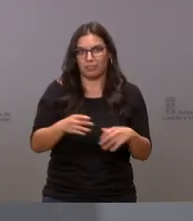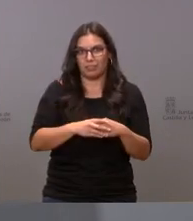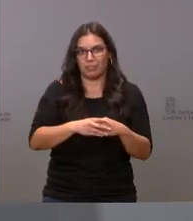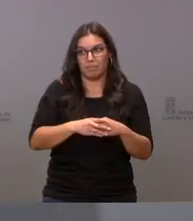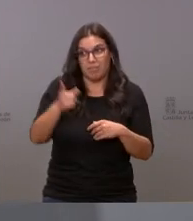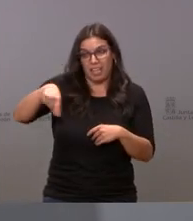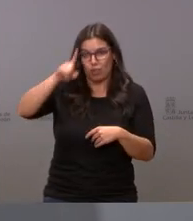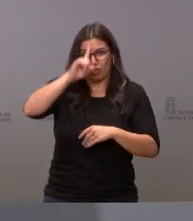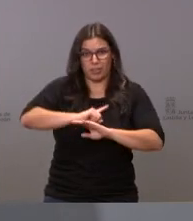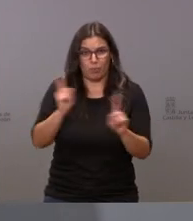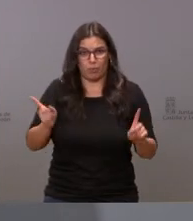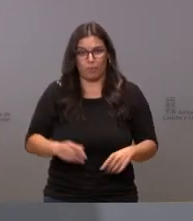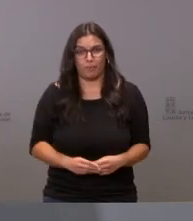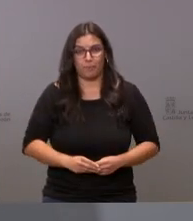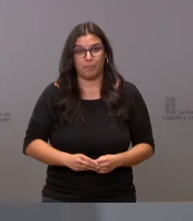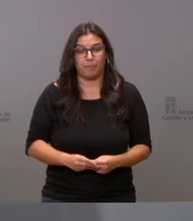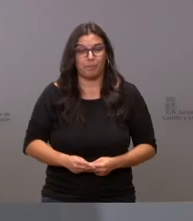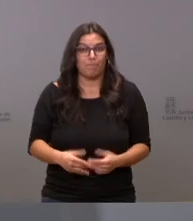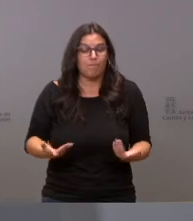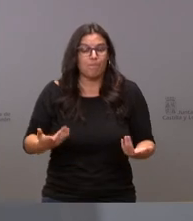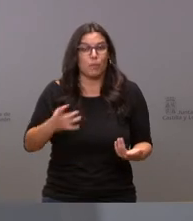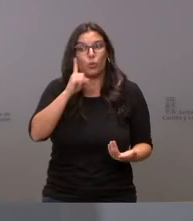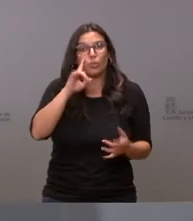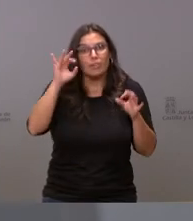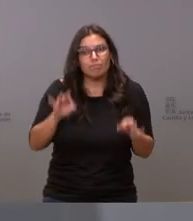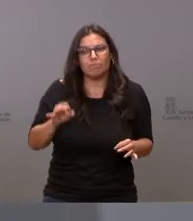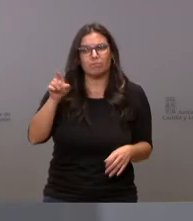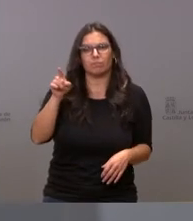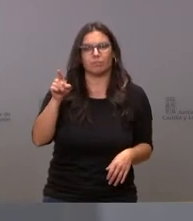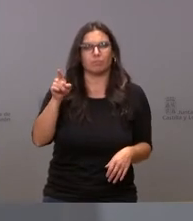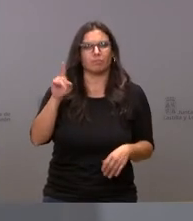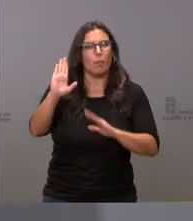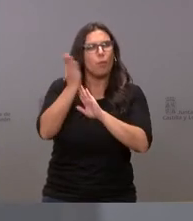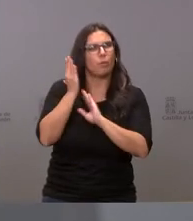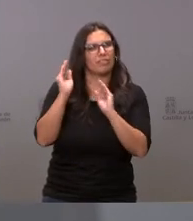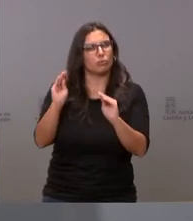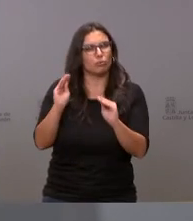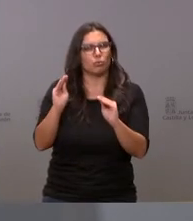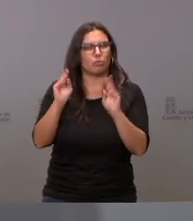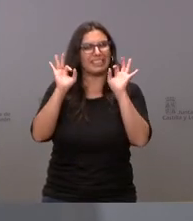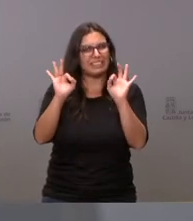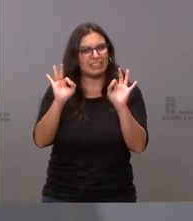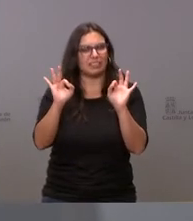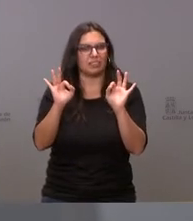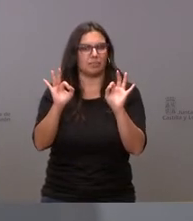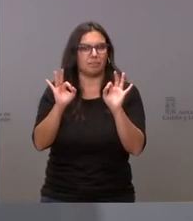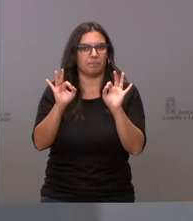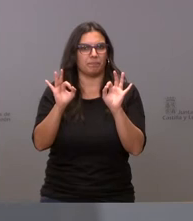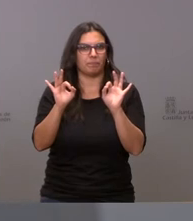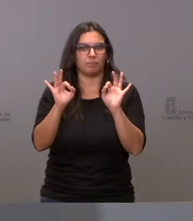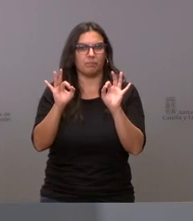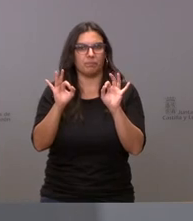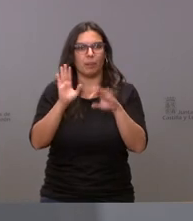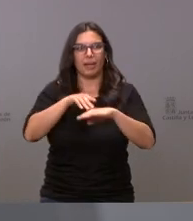no lo saben ellos no sé exactamente cuáles son las propuestas concretas de